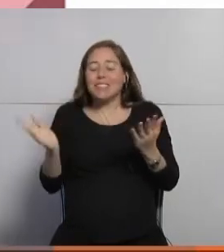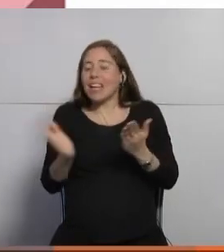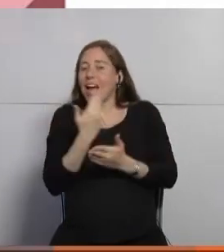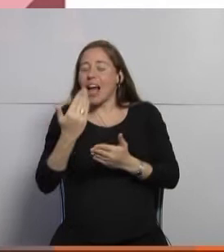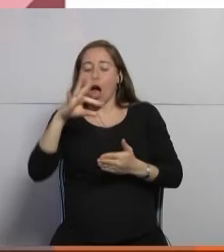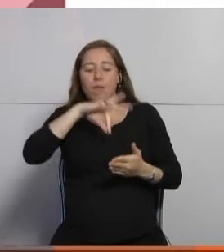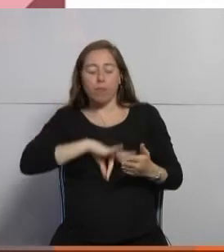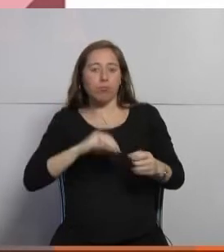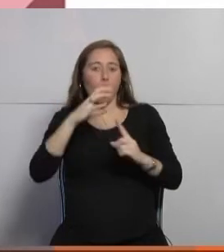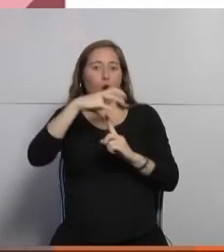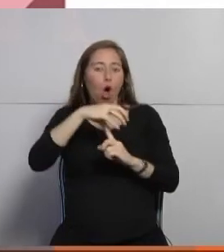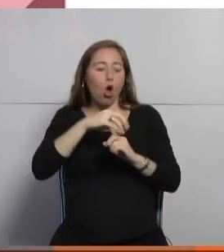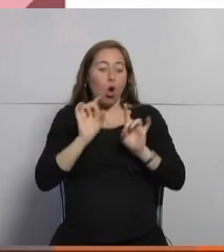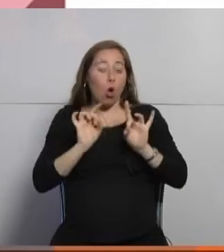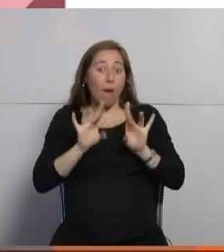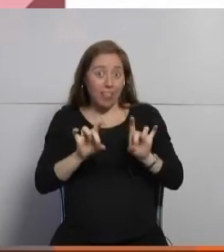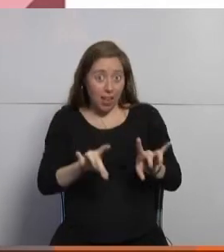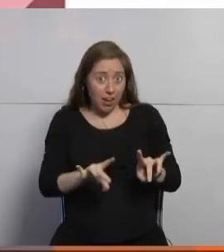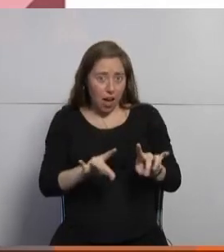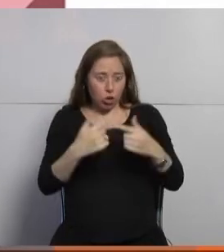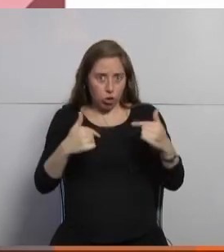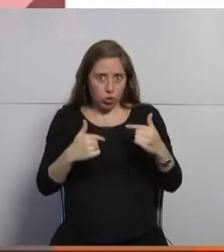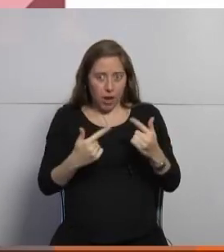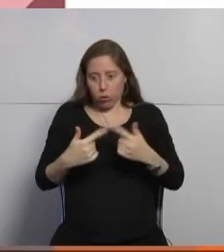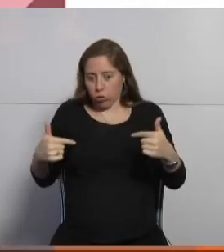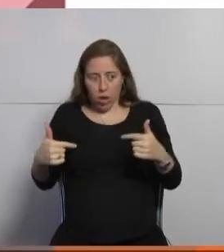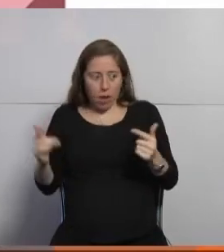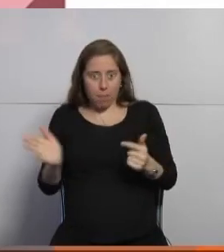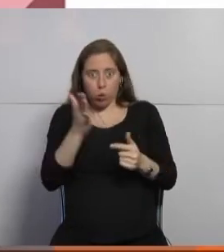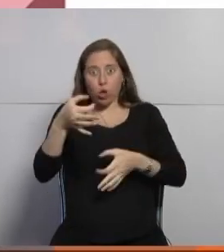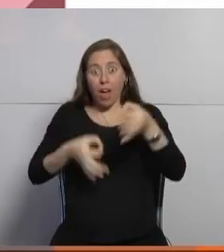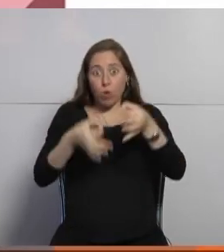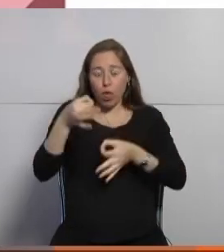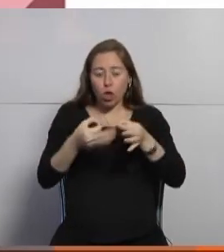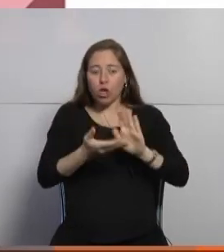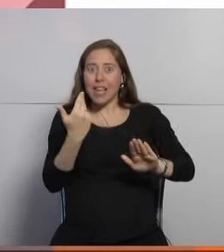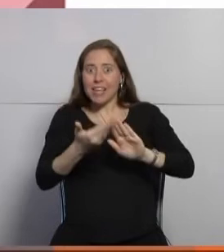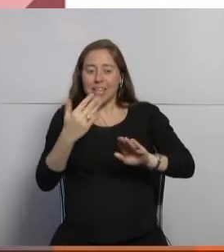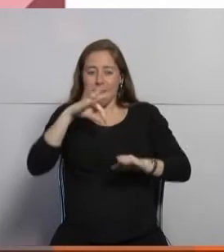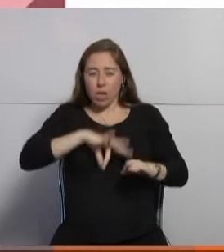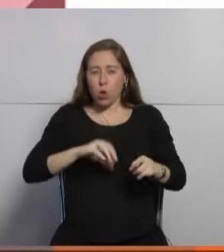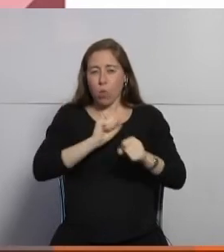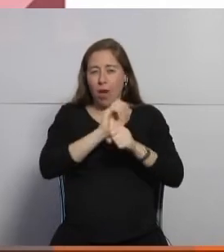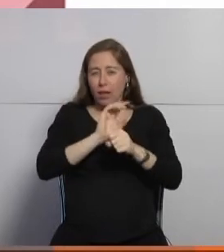virus hongos en los productos que salen de los laboratorios y en los hospitales